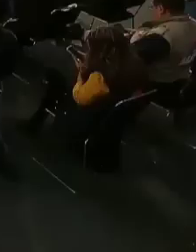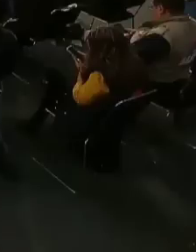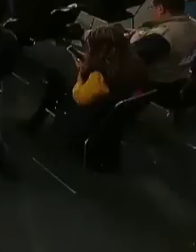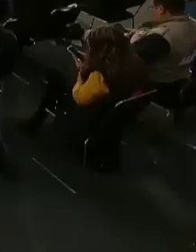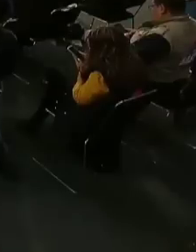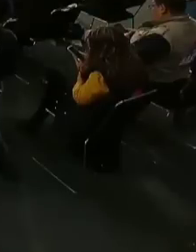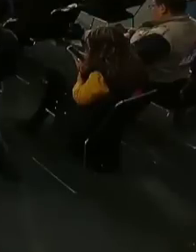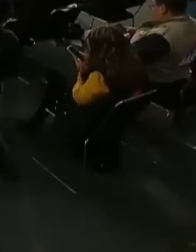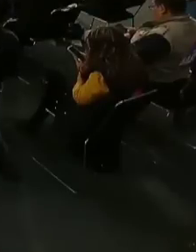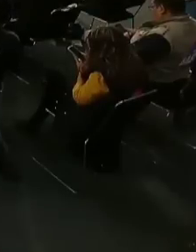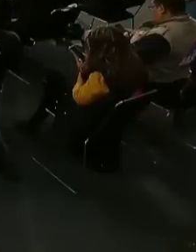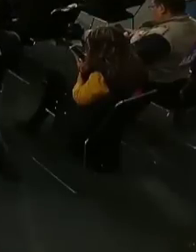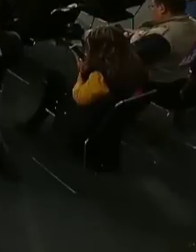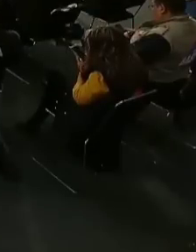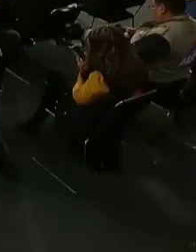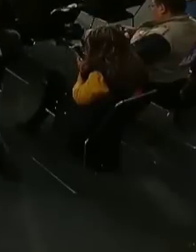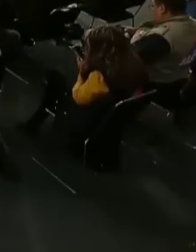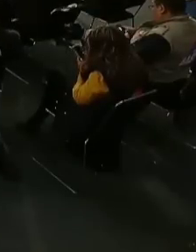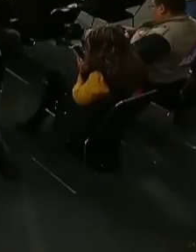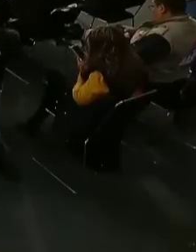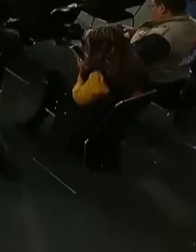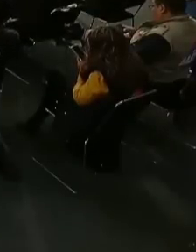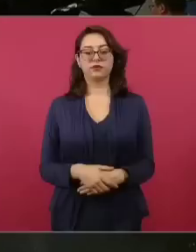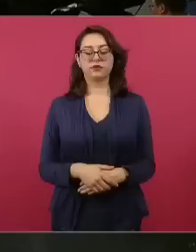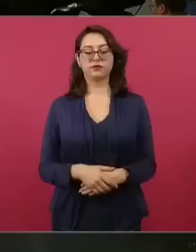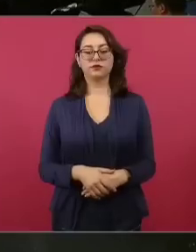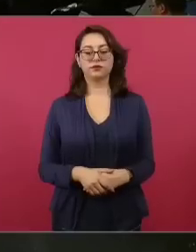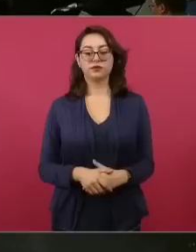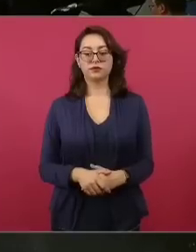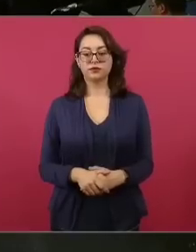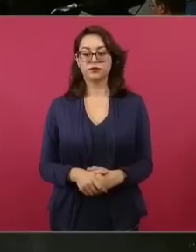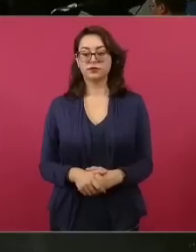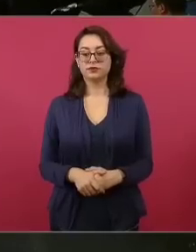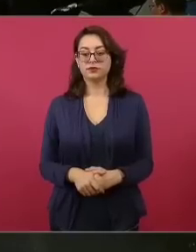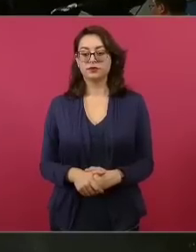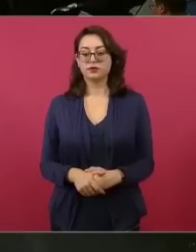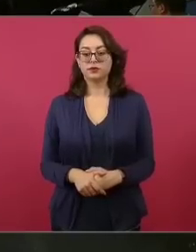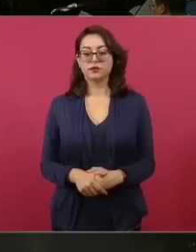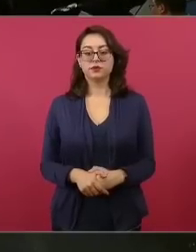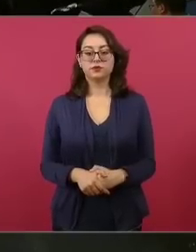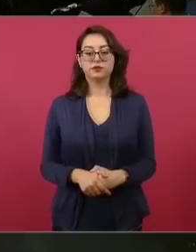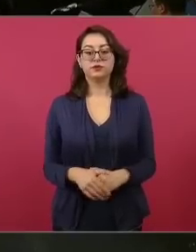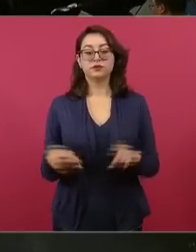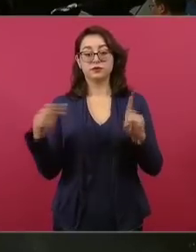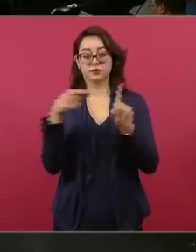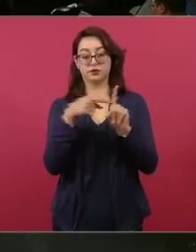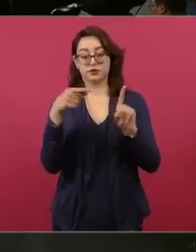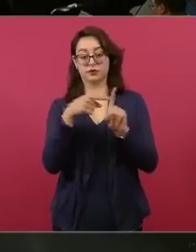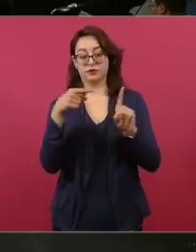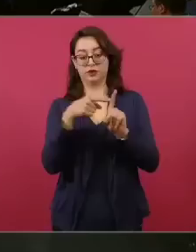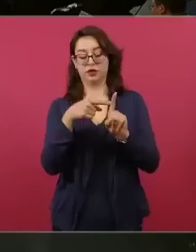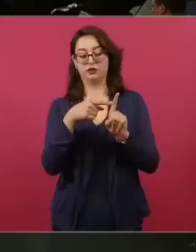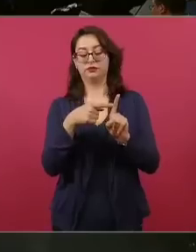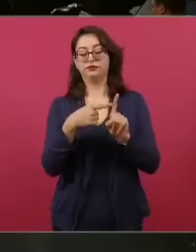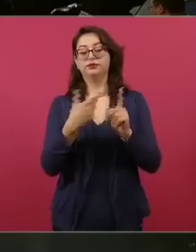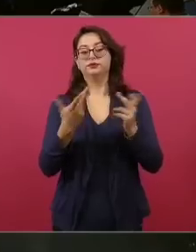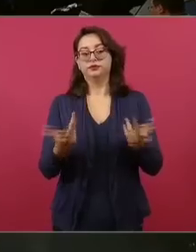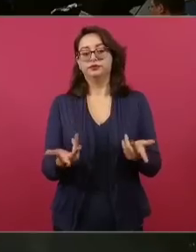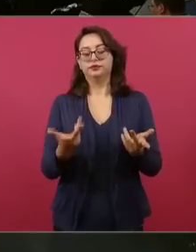Tiendo legislador, fue el que subió a la tribuna a pedir que se quemaran las boletas